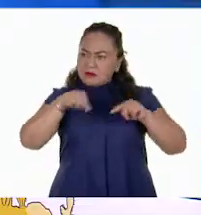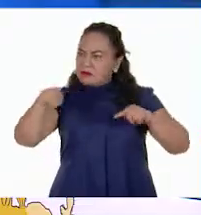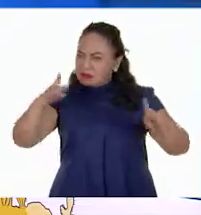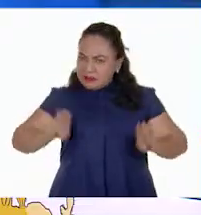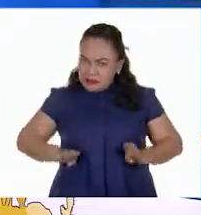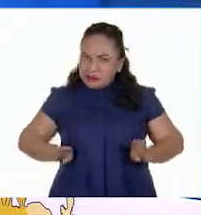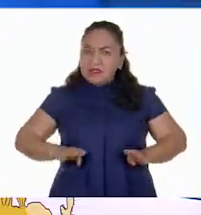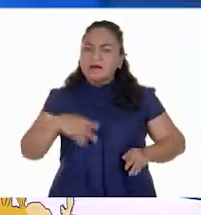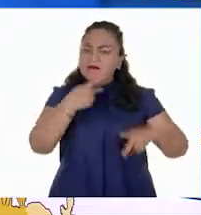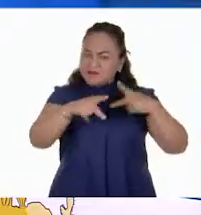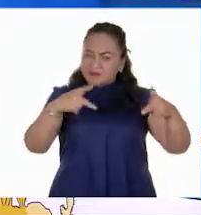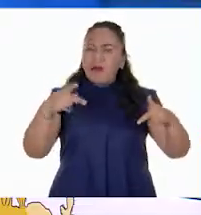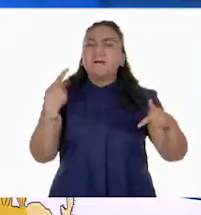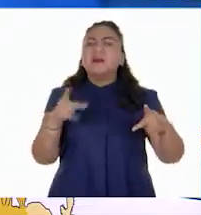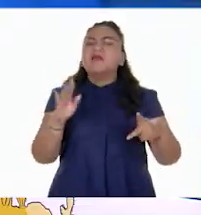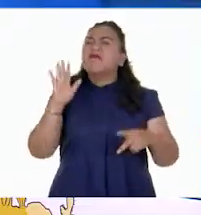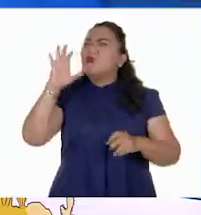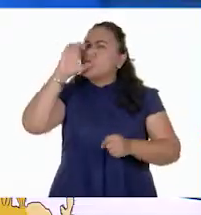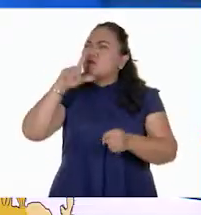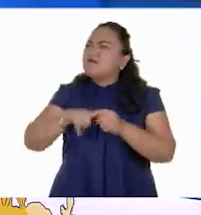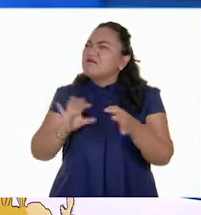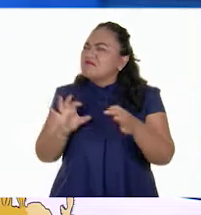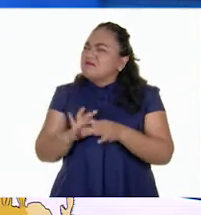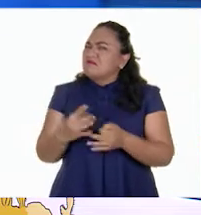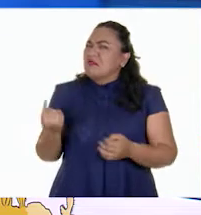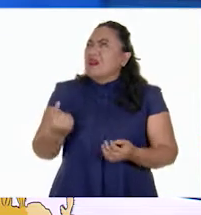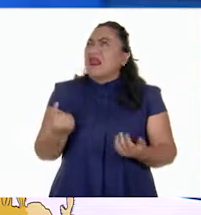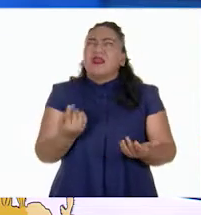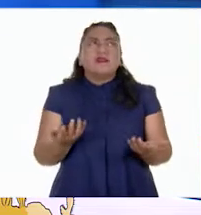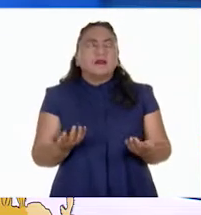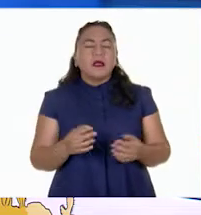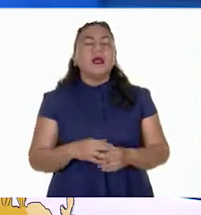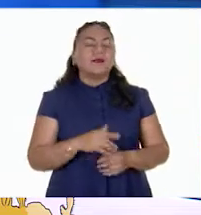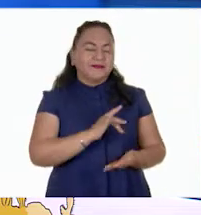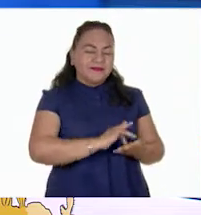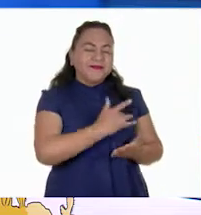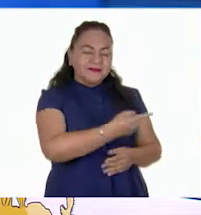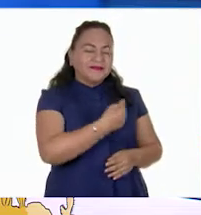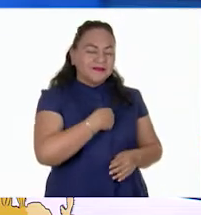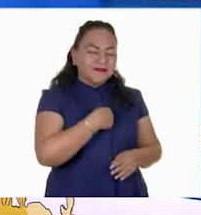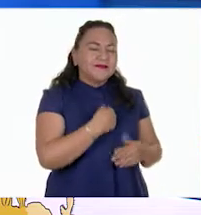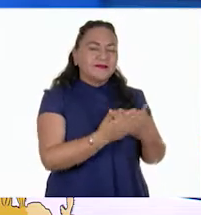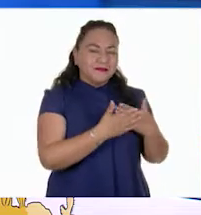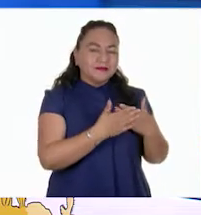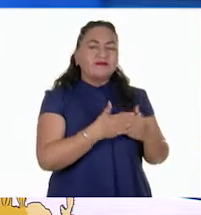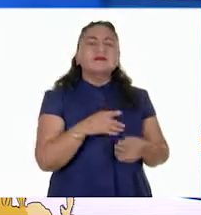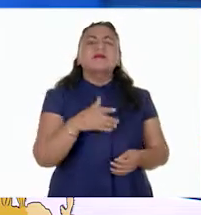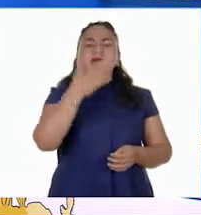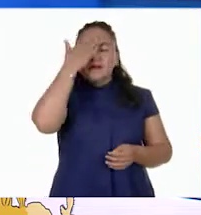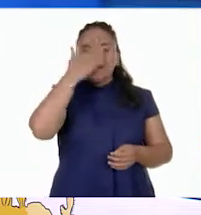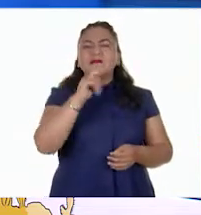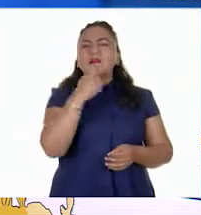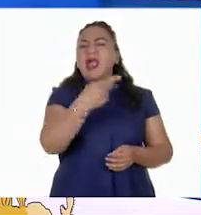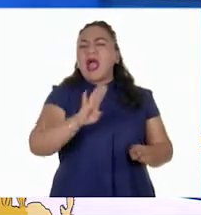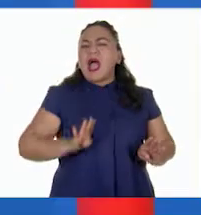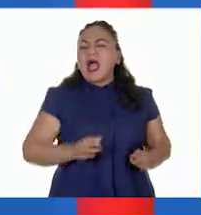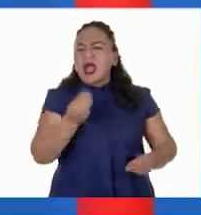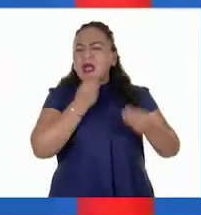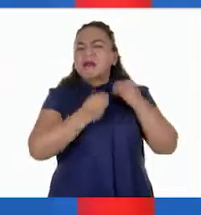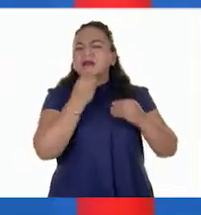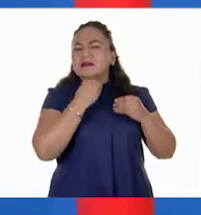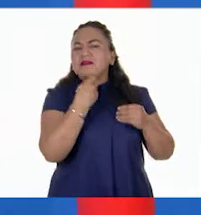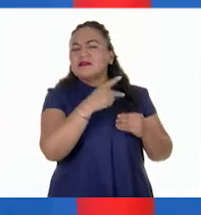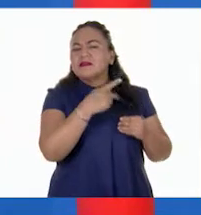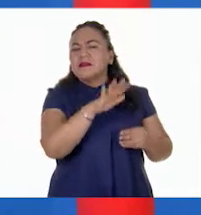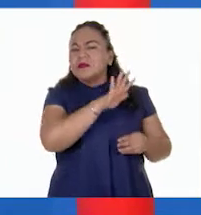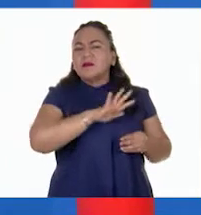Gracias por recordarlo, Ale. Chicos, ¿qué saben de la dieta mediterránea? Bueno,